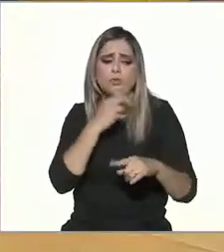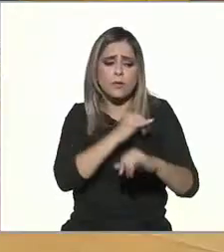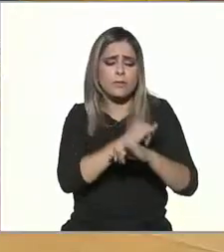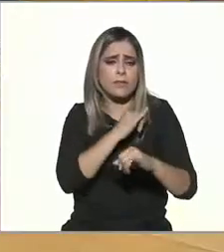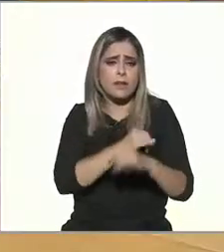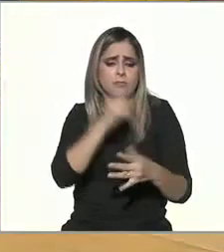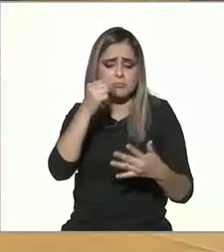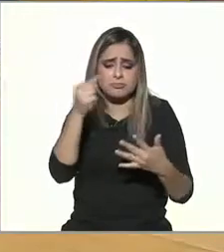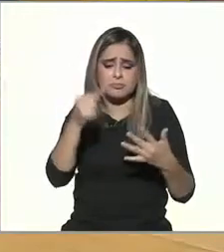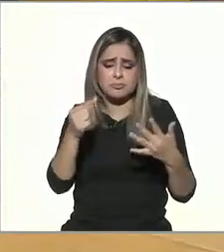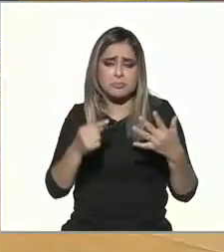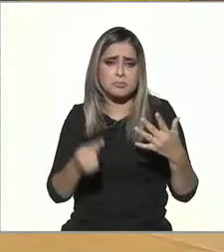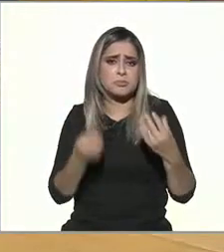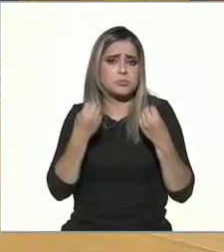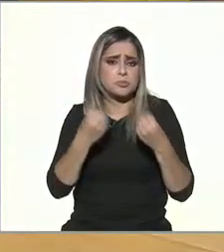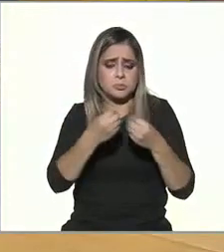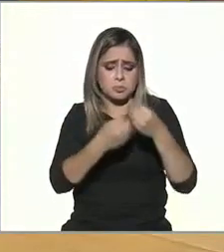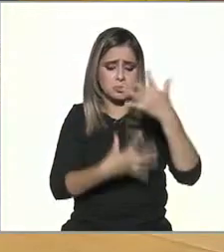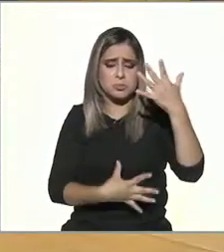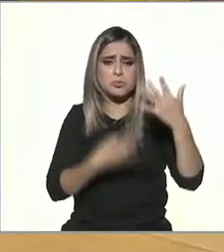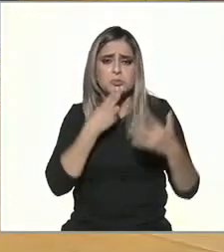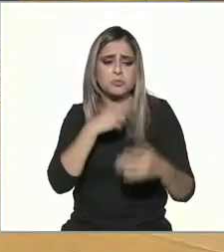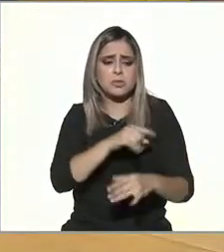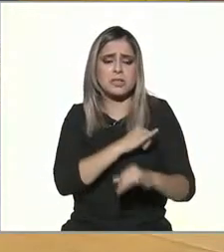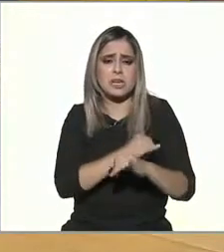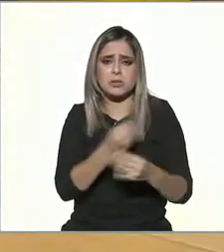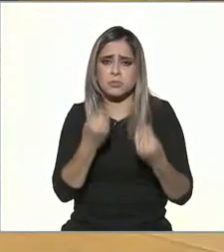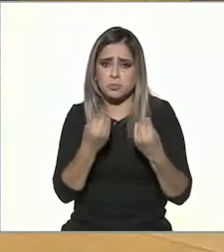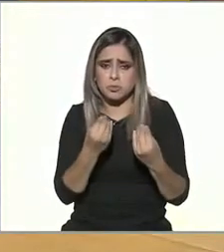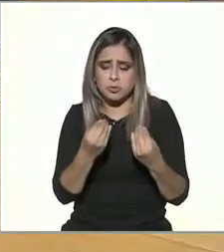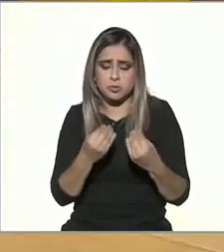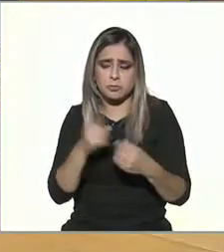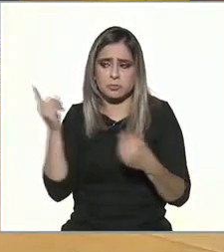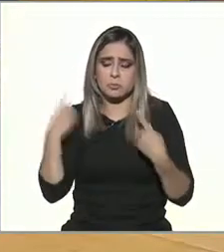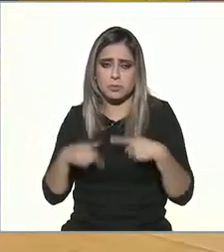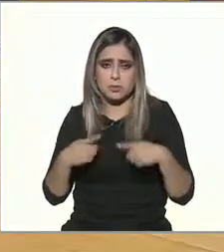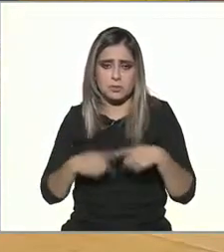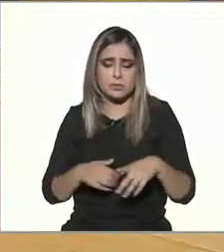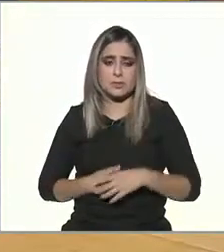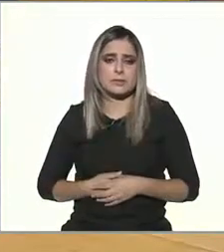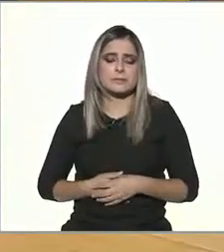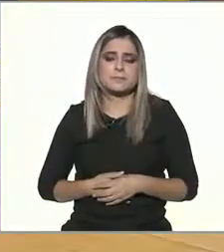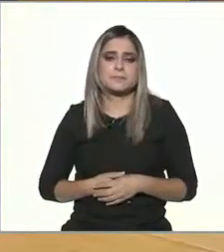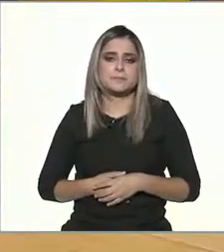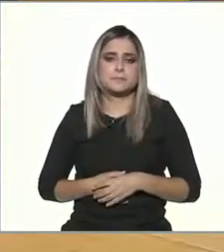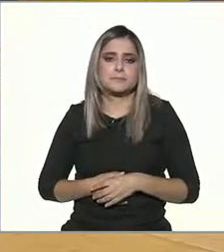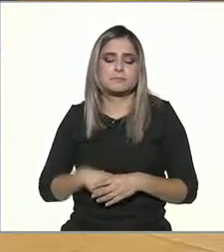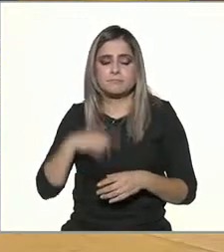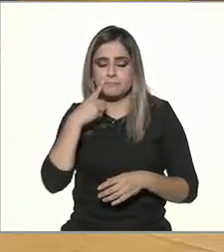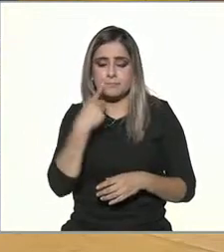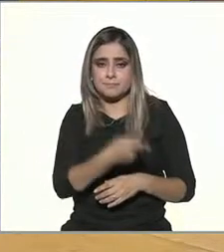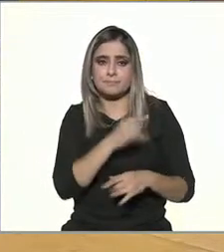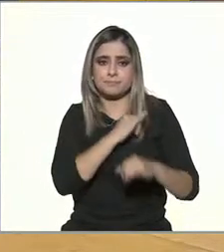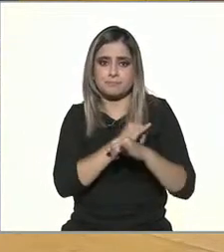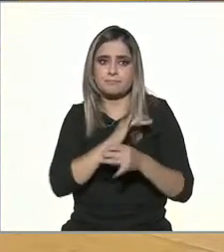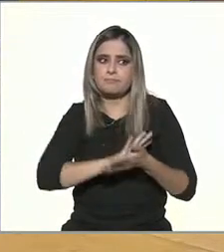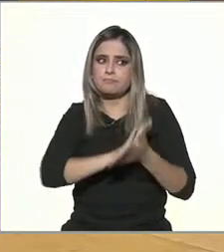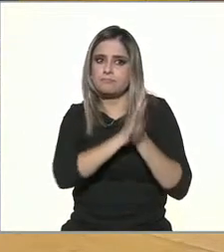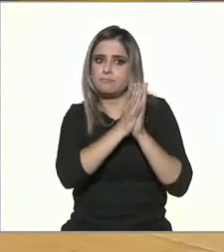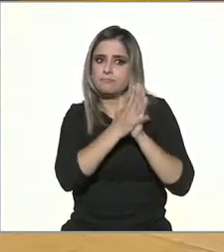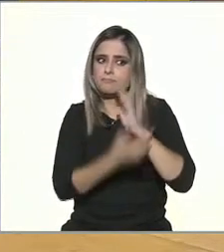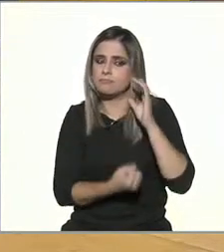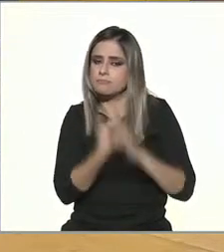utiliza el Internet. Y estos resultados, pues, nos muestran, y sobre todo, viendo su evolución, hemos visto,